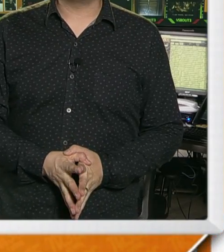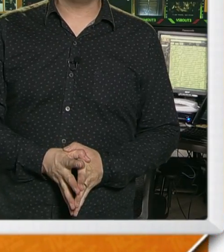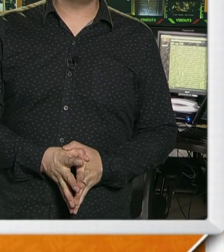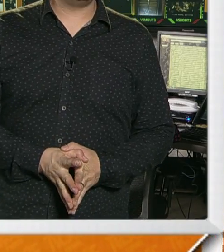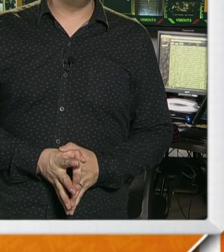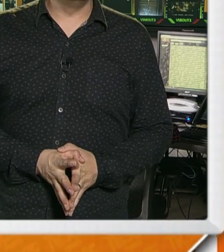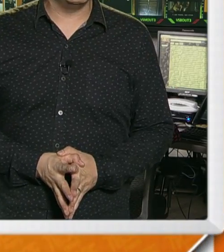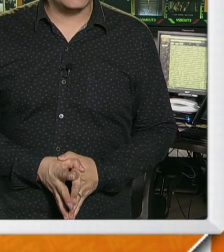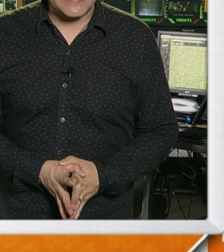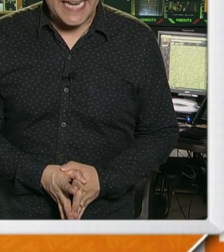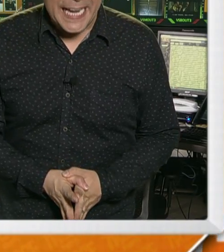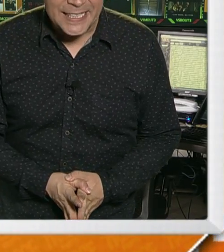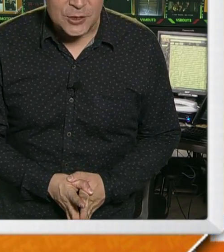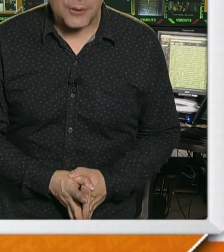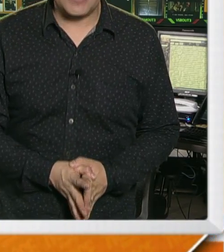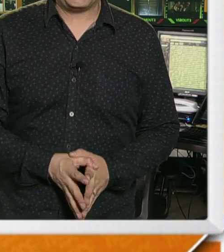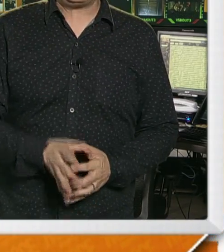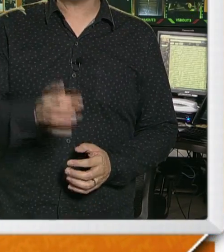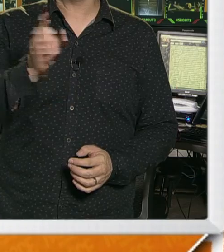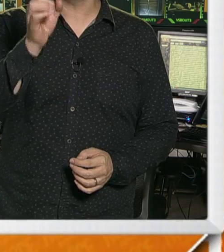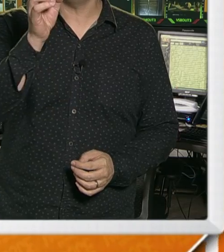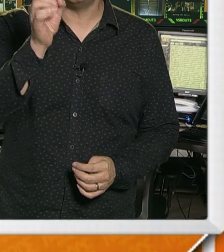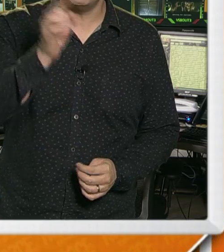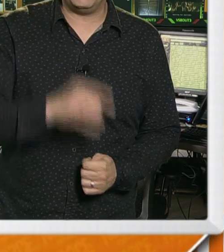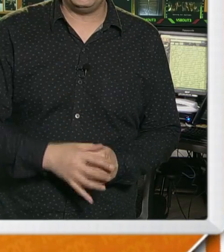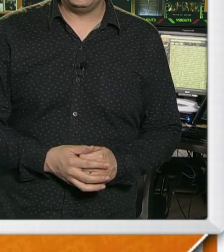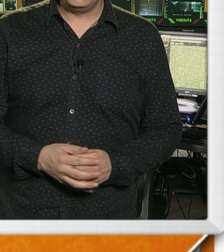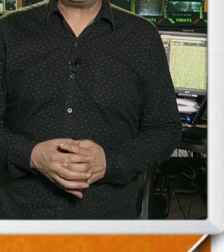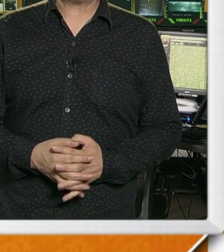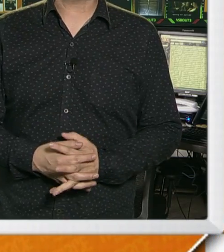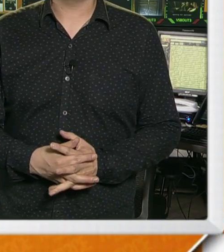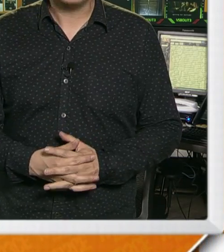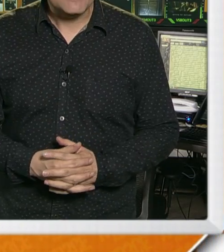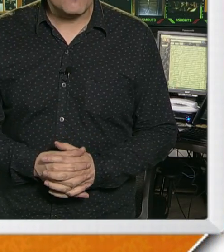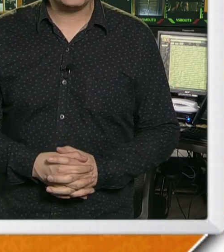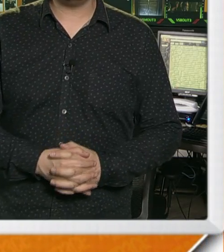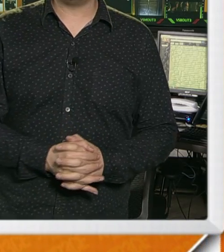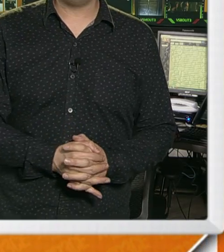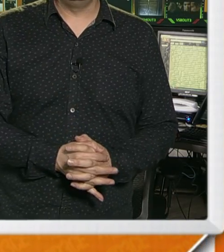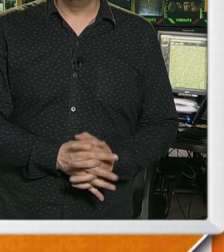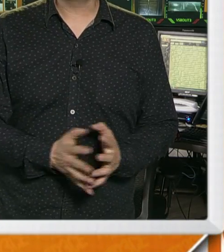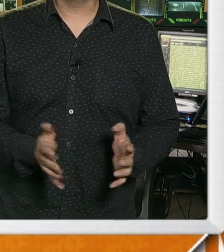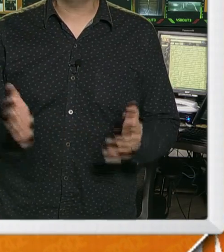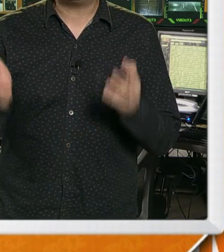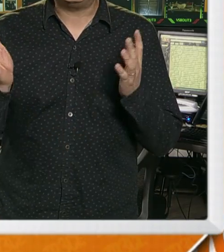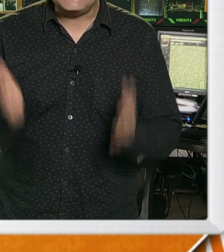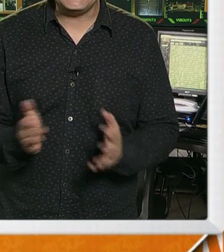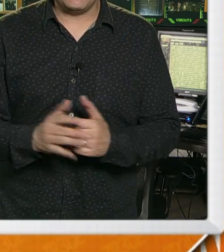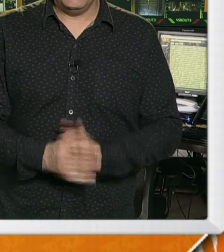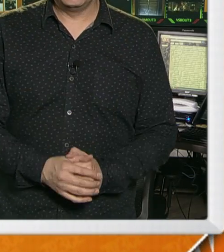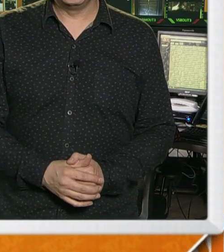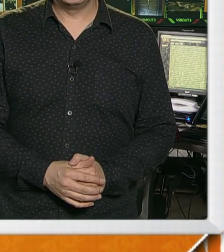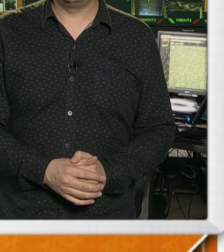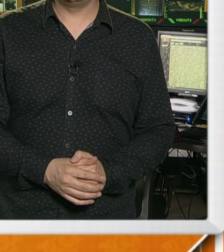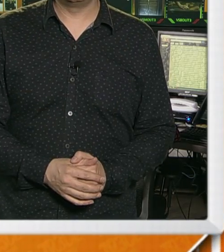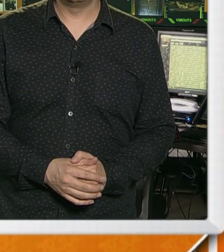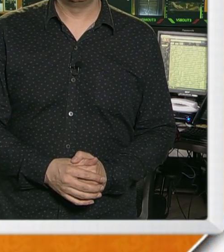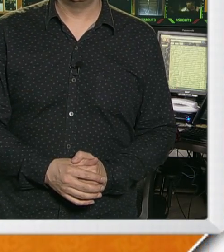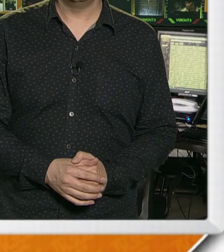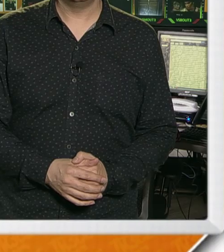Queremos presentarles una muy rara historia. Este es un joven que navega por el mar con una gallina.